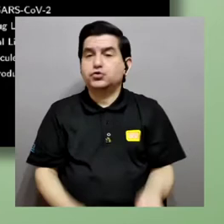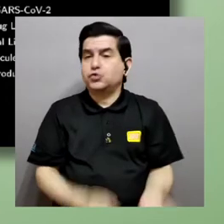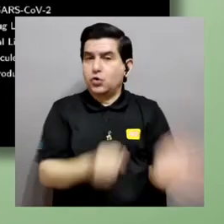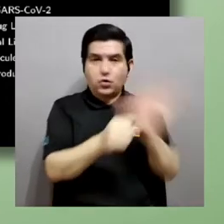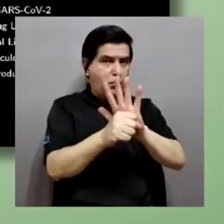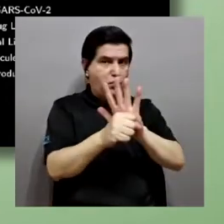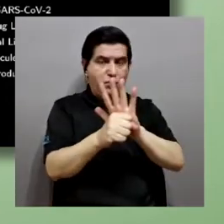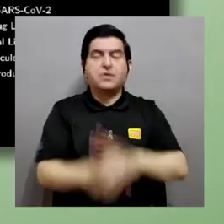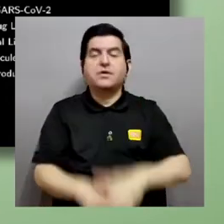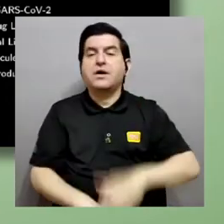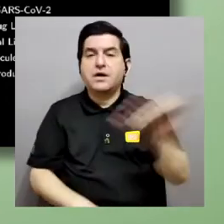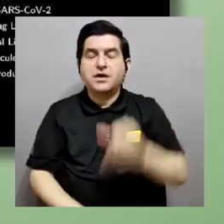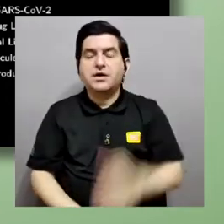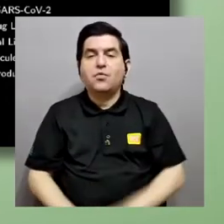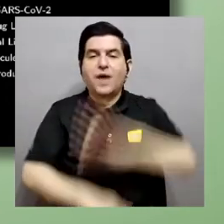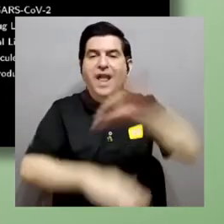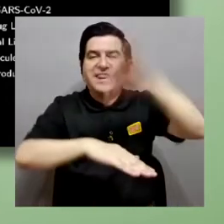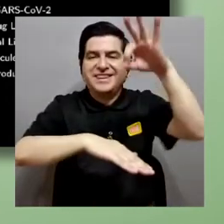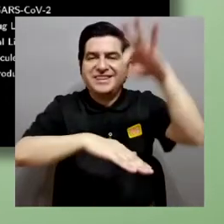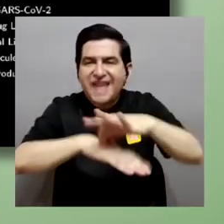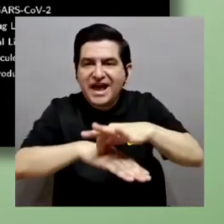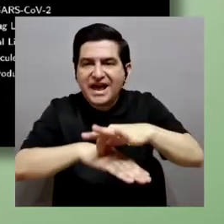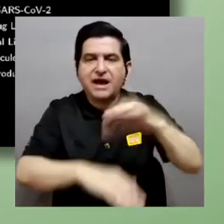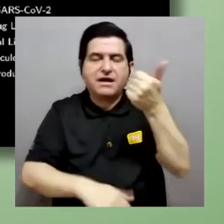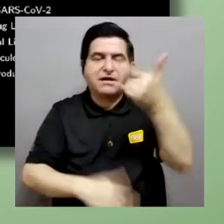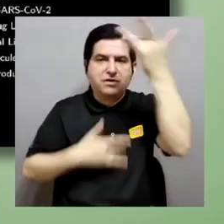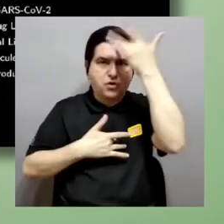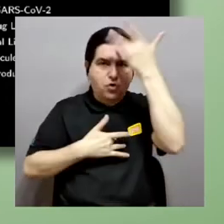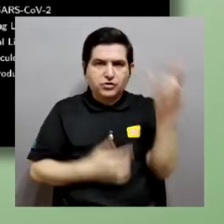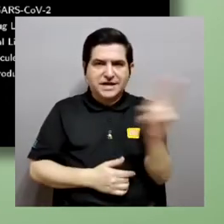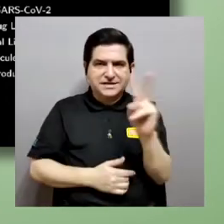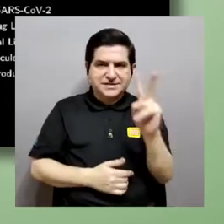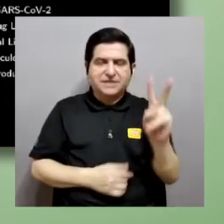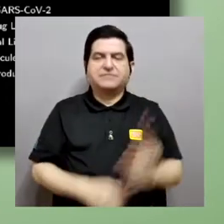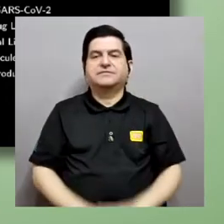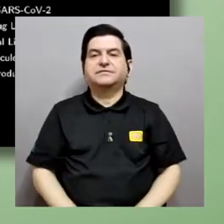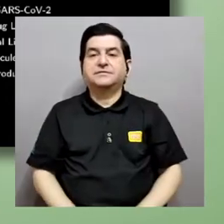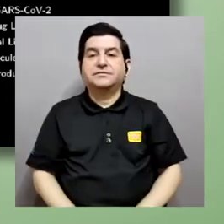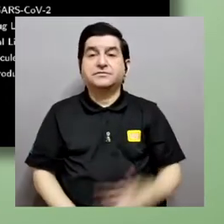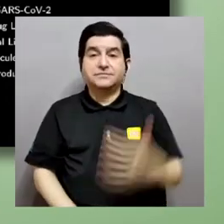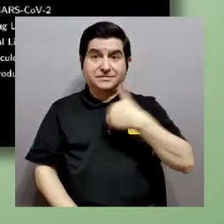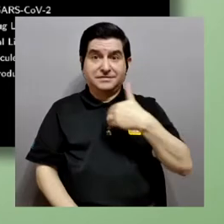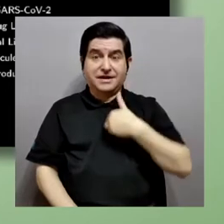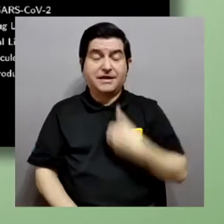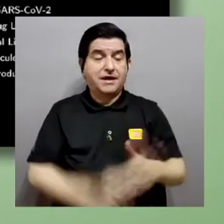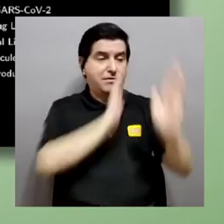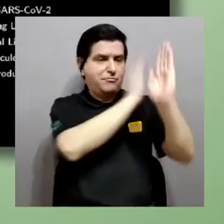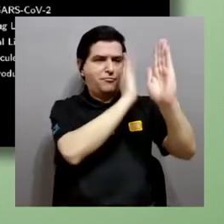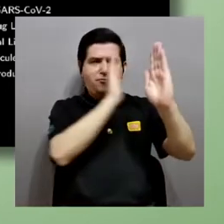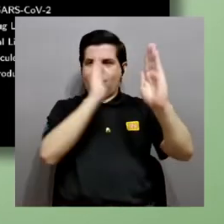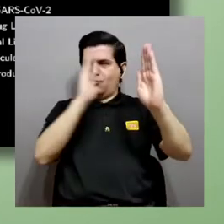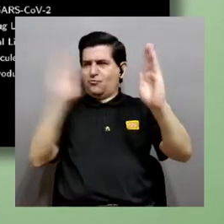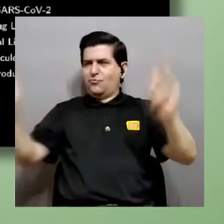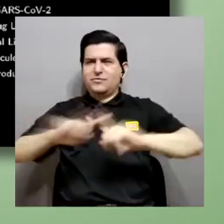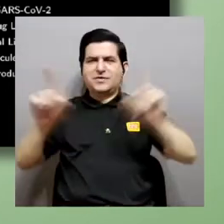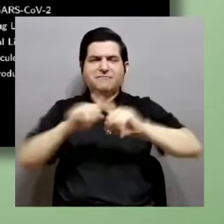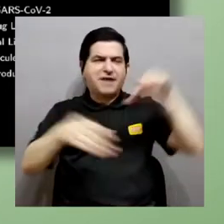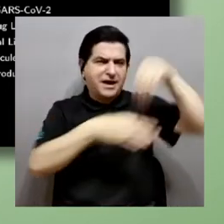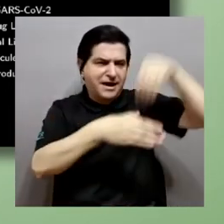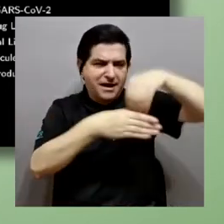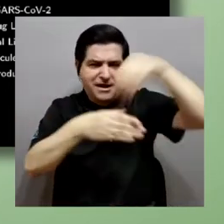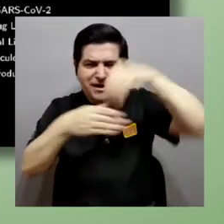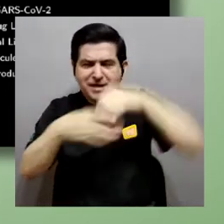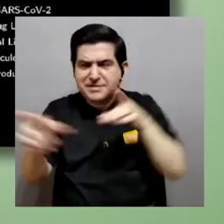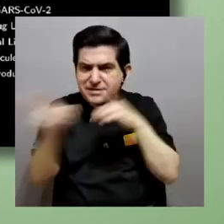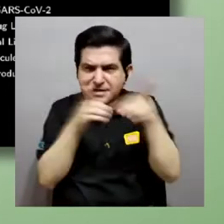dengue y otro tipo de enfermedades virales. Entonces, básicamente lo que se tiene es una biblioteca con diferentes compuestos descritos por la molécula,